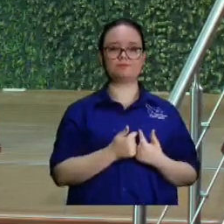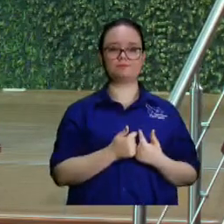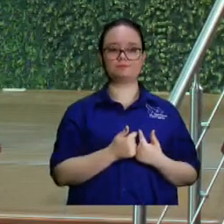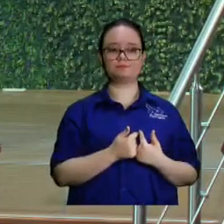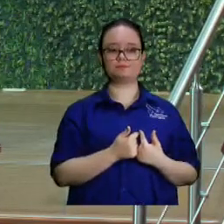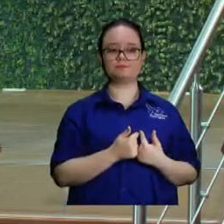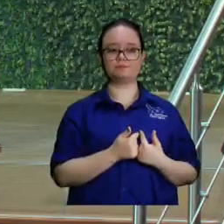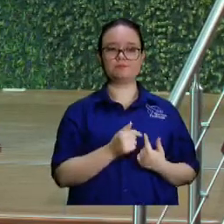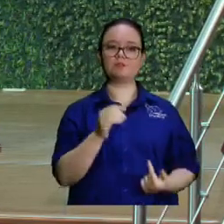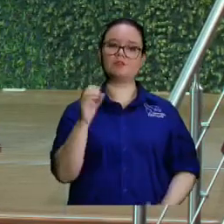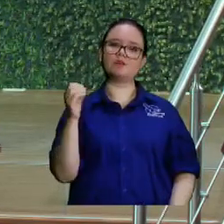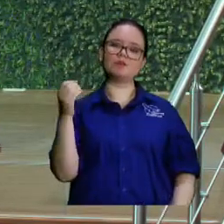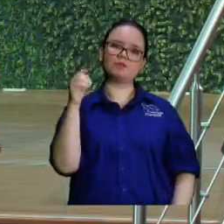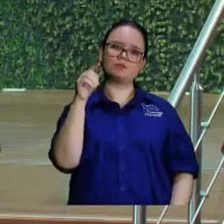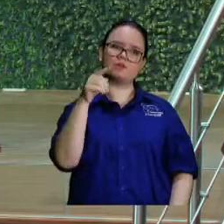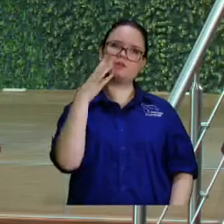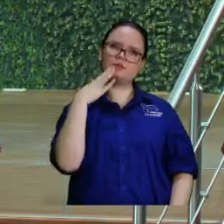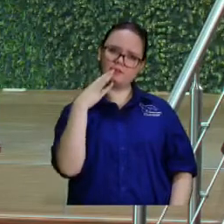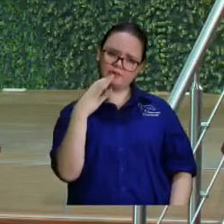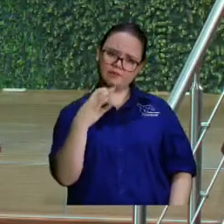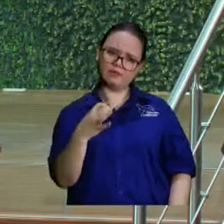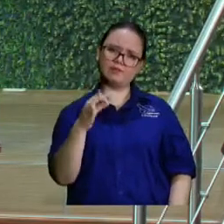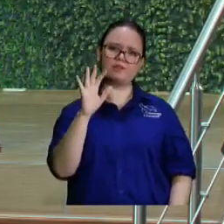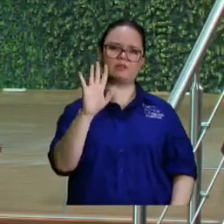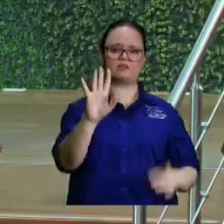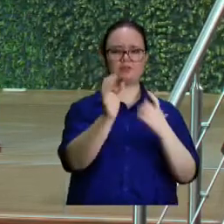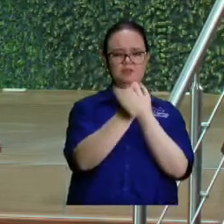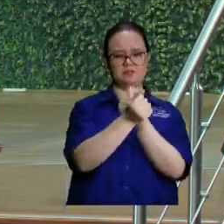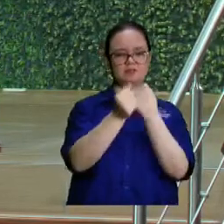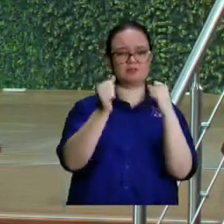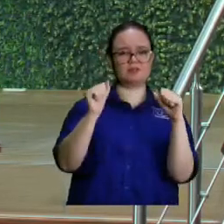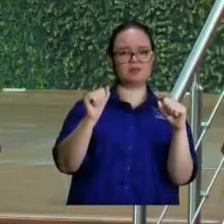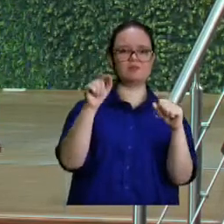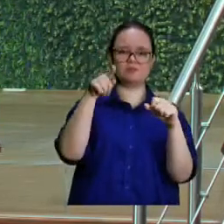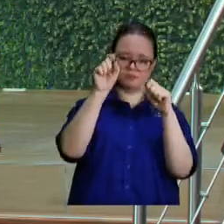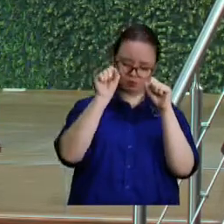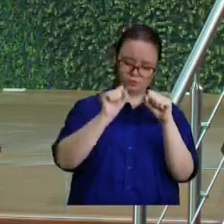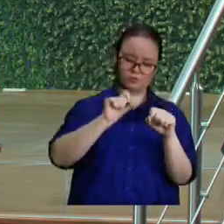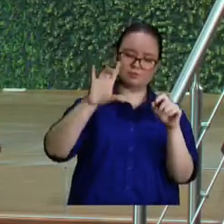que de veras usted se case que se case con el Señor